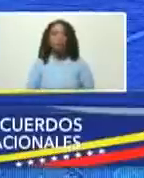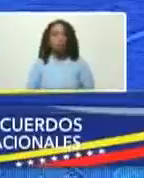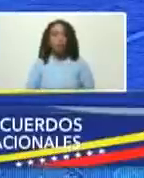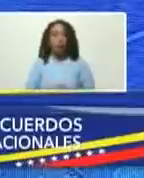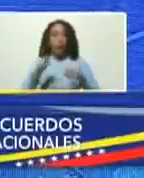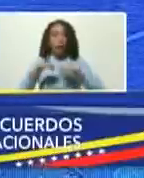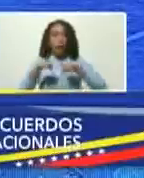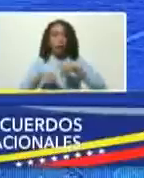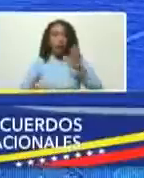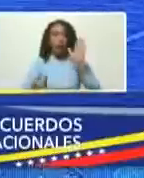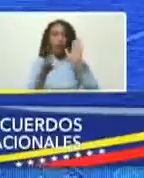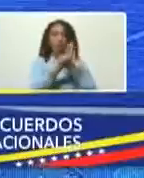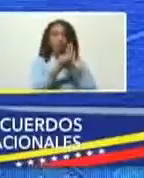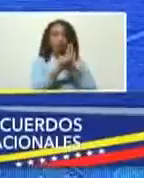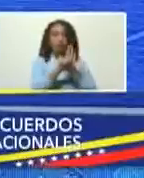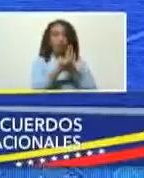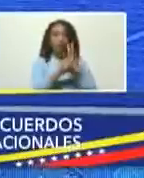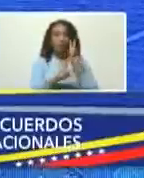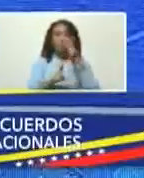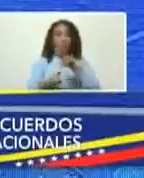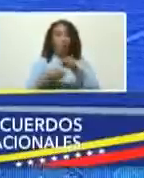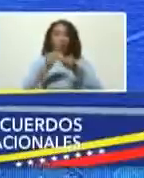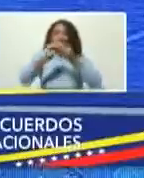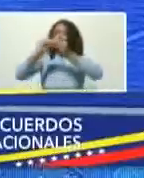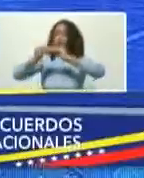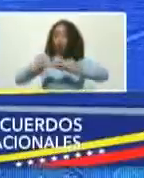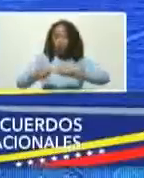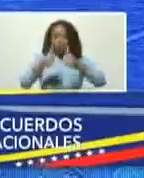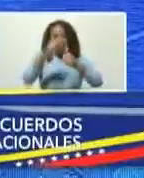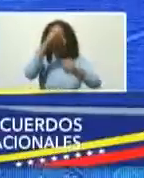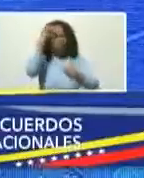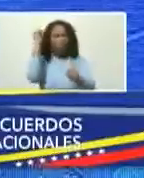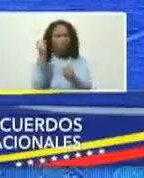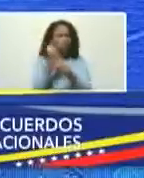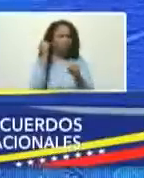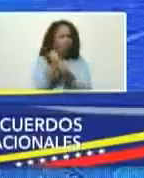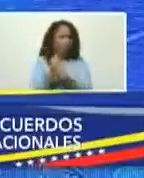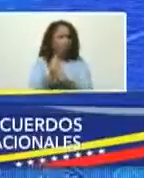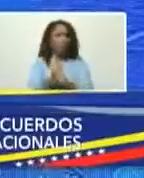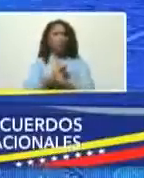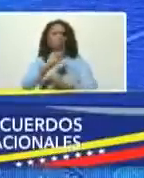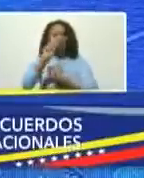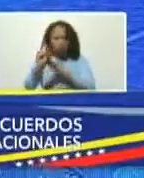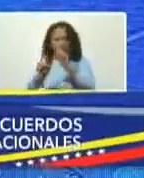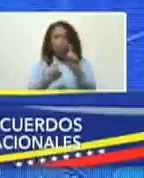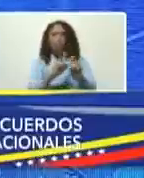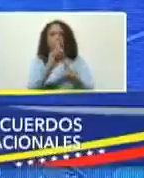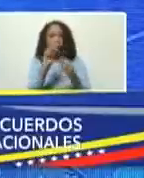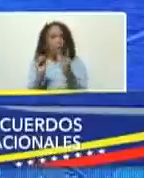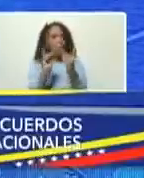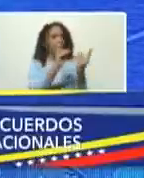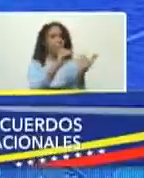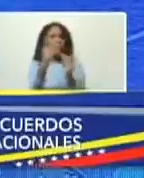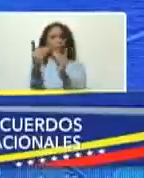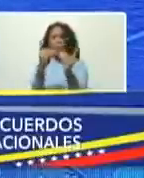ley bien concebida bien trabajada bien consultada bien discutida